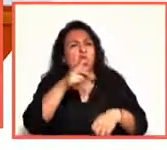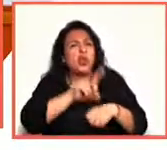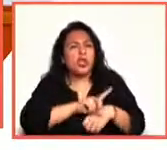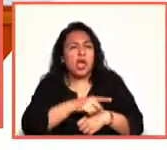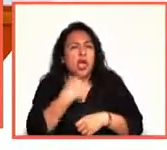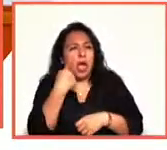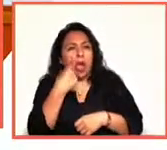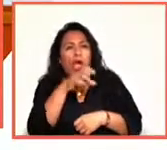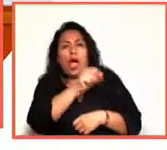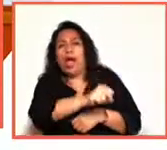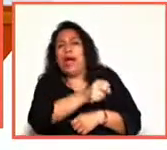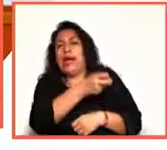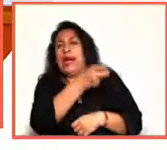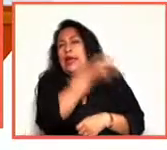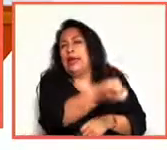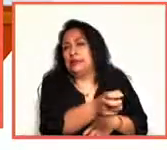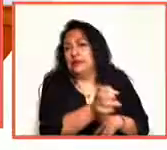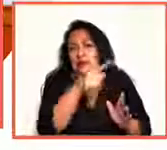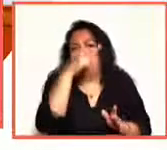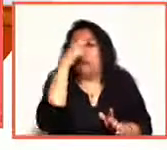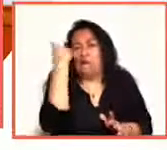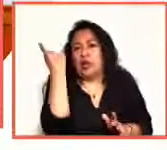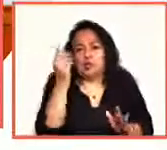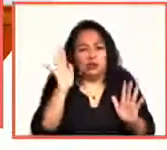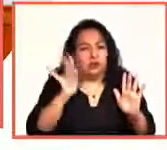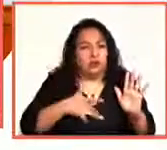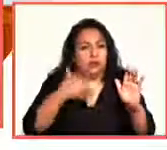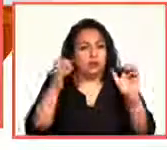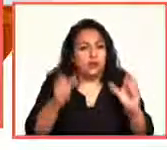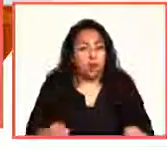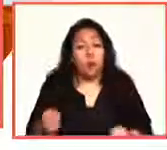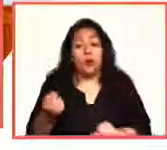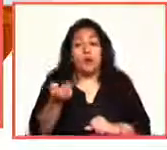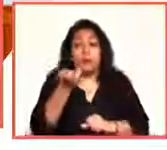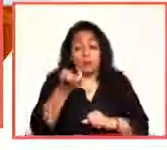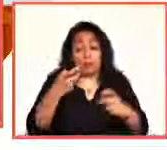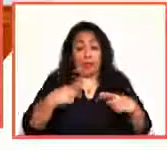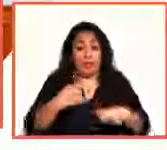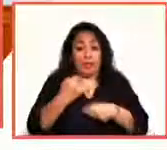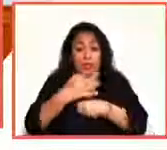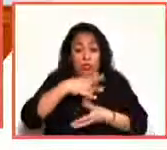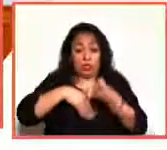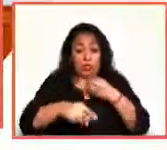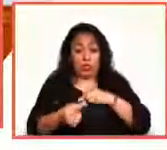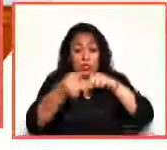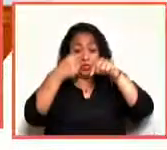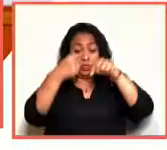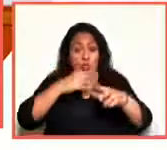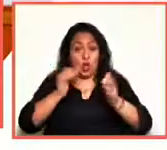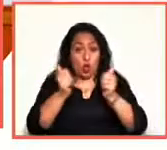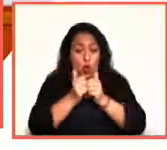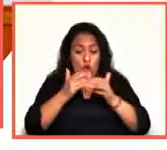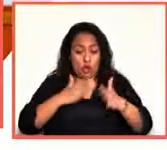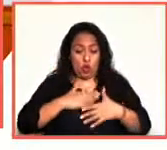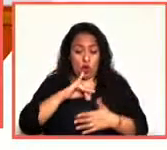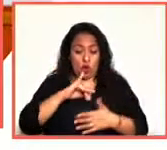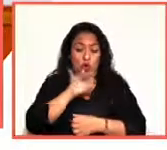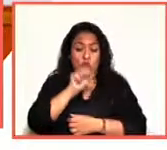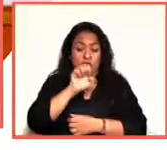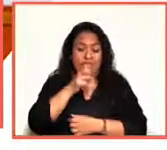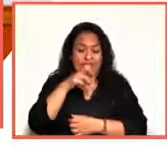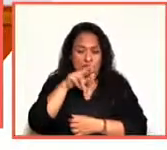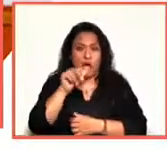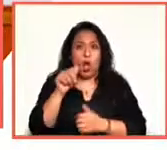digo, este es, ¿no? Sin lugar a dudas. La empatía que estos personajes han establecido con José Hernández, combinada con el